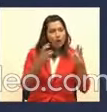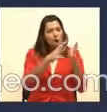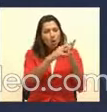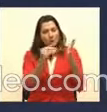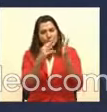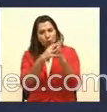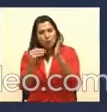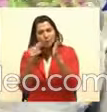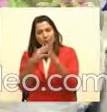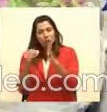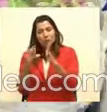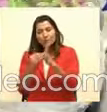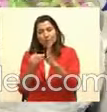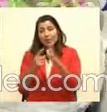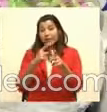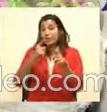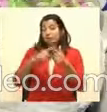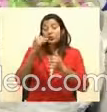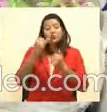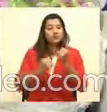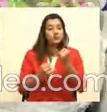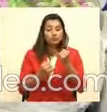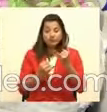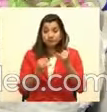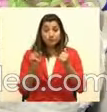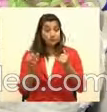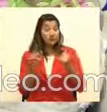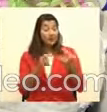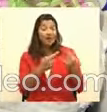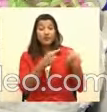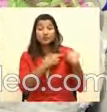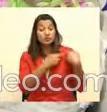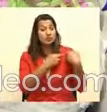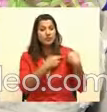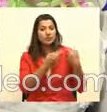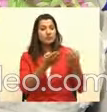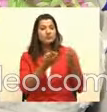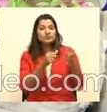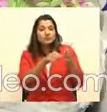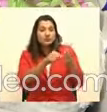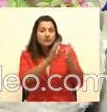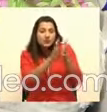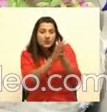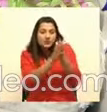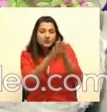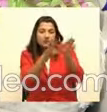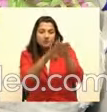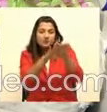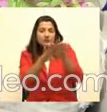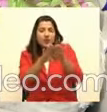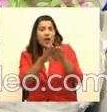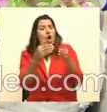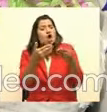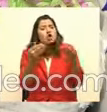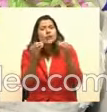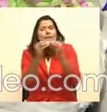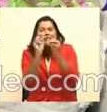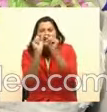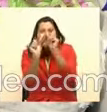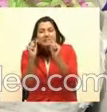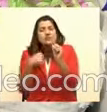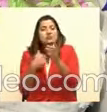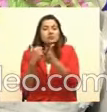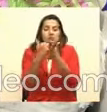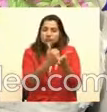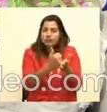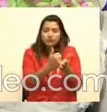creando y entonces él se encarga de pegar y hacer todo. Los detalles en veces más finitos le ayudo yo, pero realmente él prácticamente